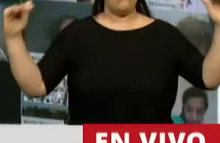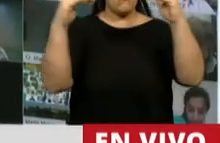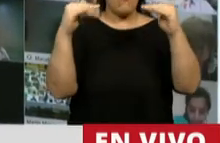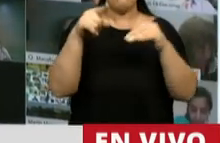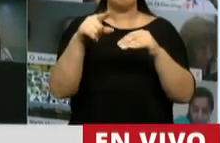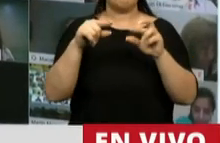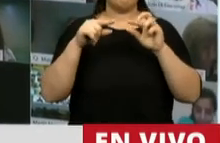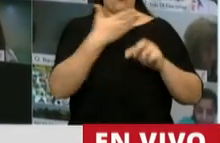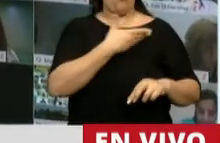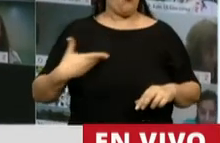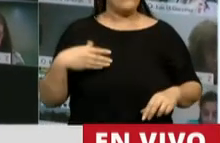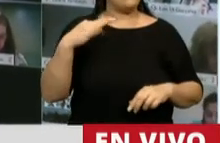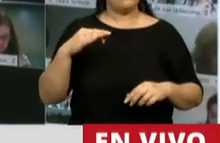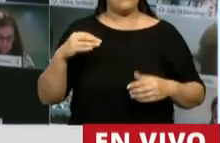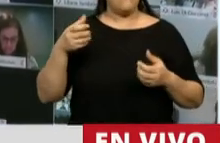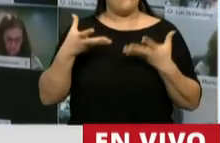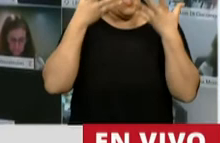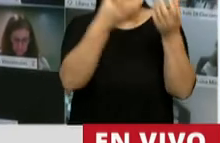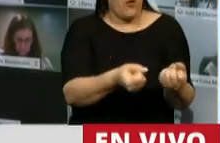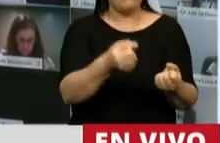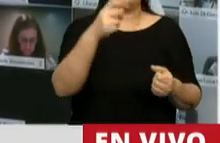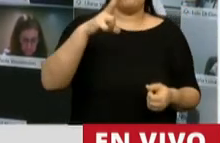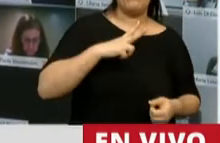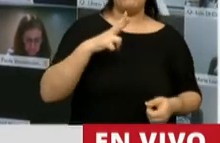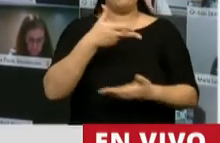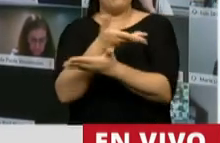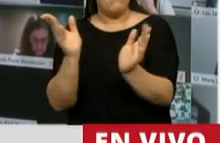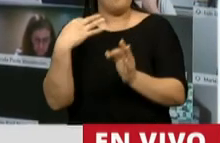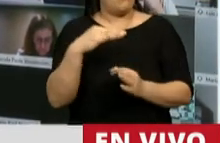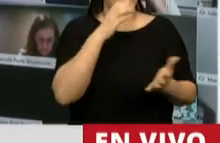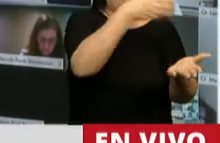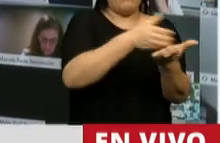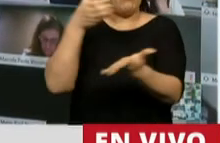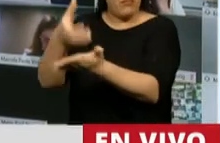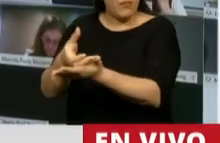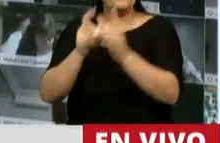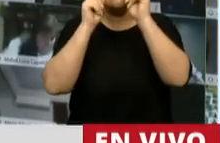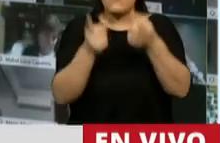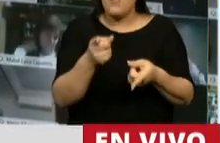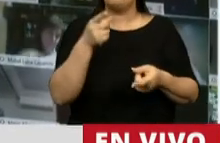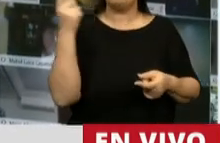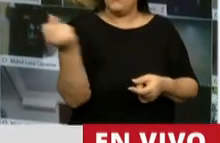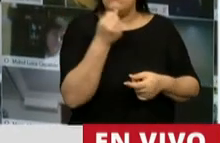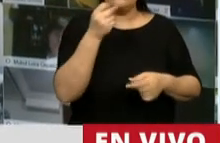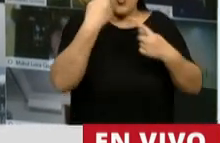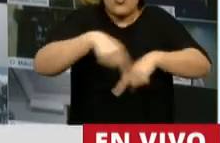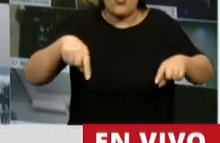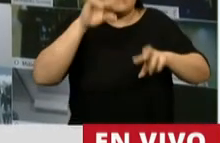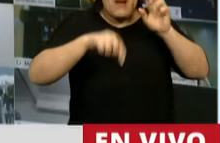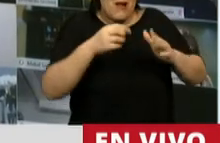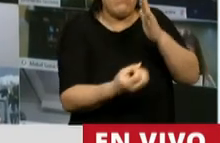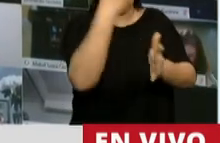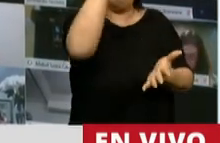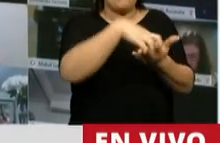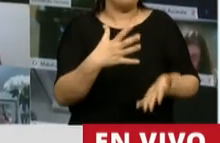política de apoyo a los jardines maternales públicos y privados. Sin contar, además, que la inmensa mayoría de estos emprendimientos son propiedad de